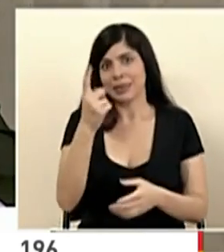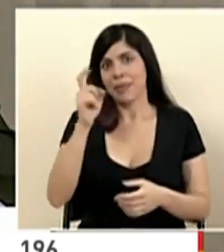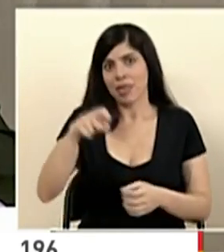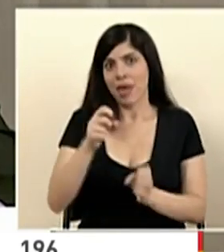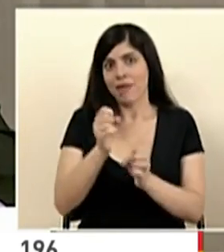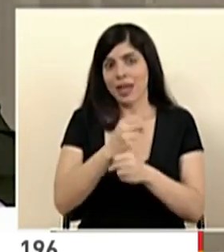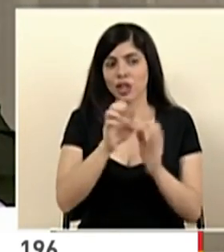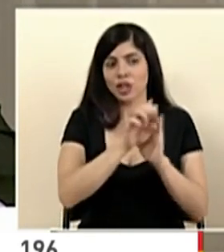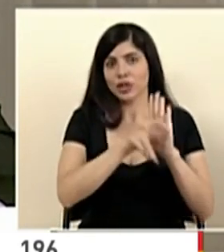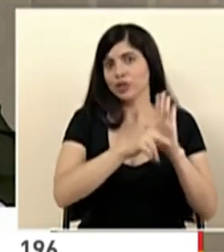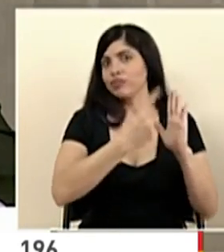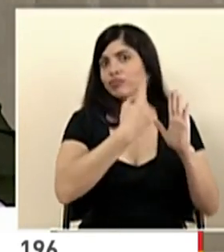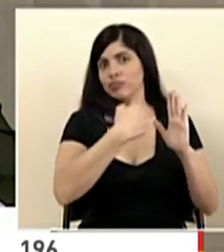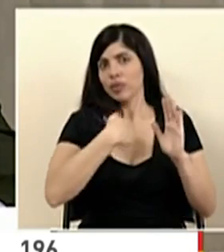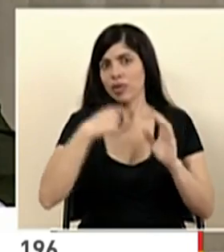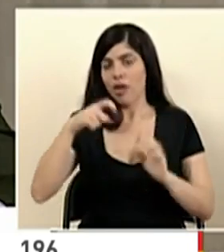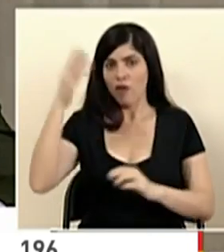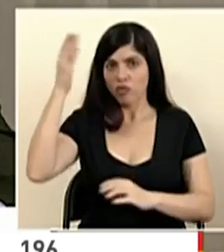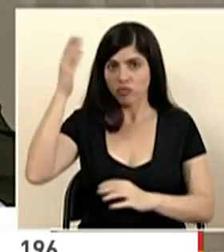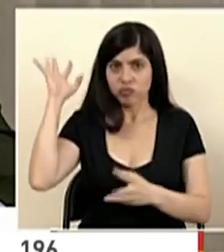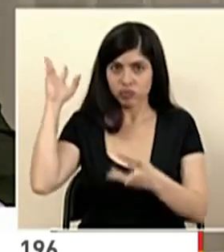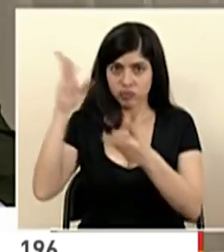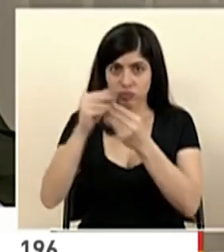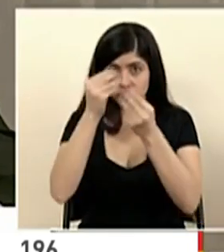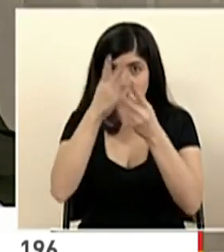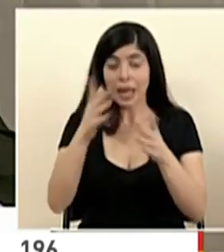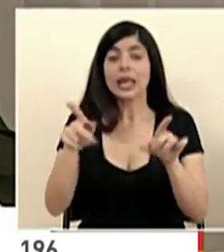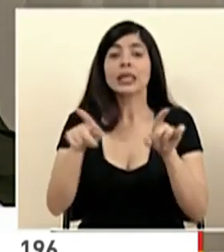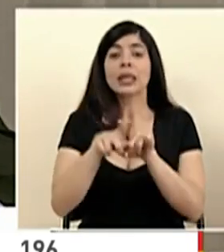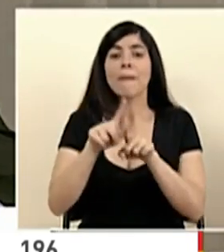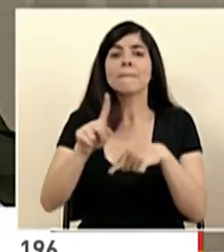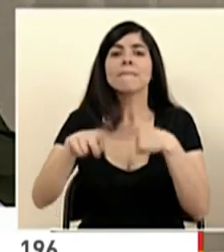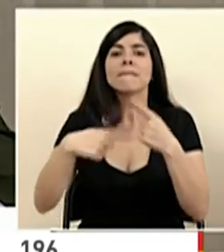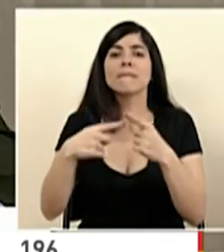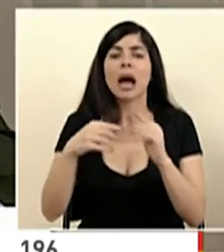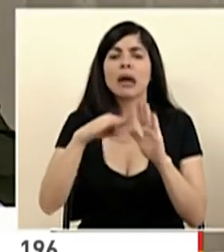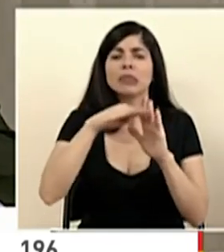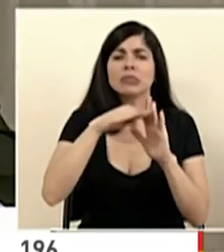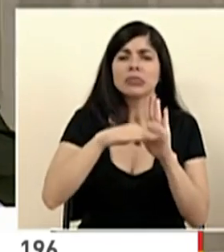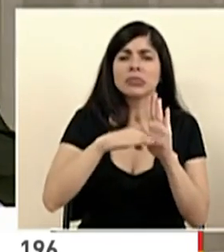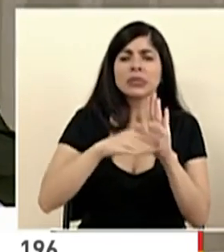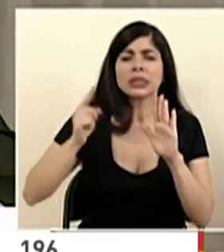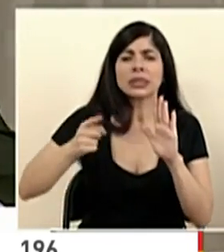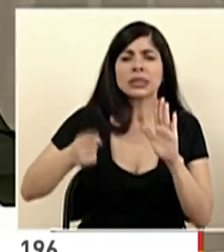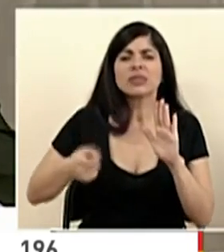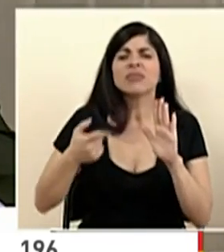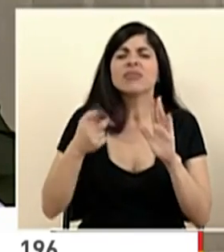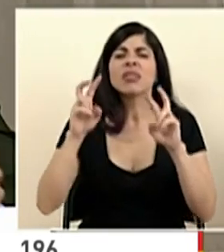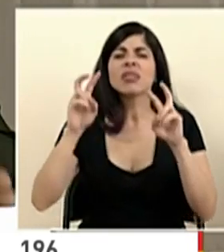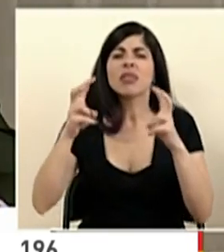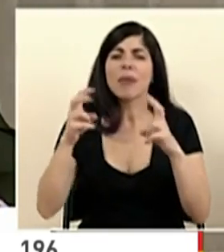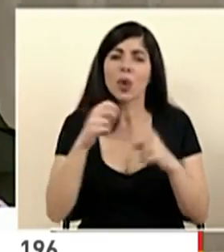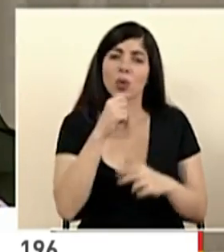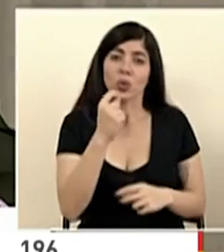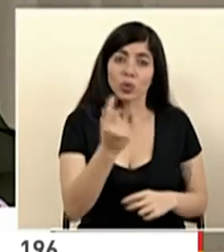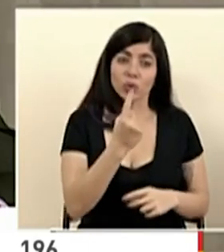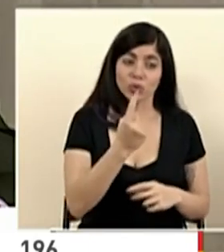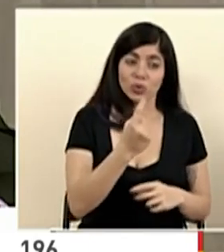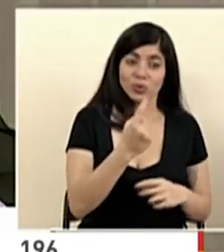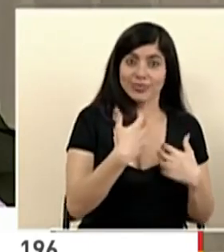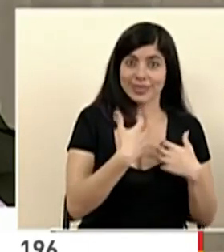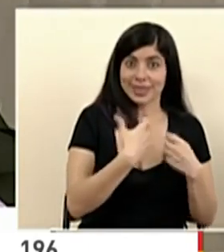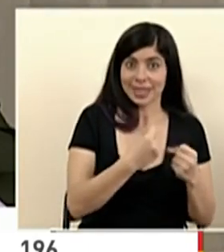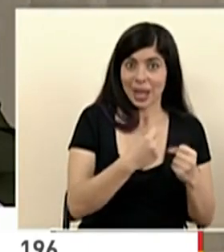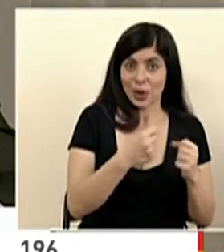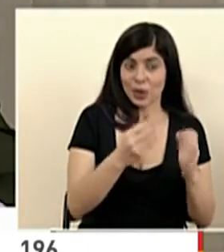constitucionalmente al país, también daré una serie de pautas en materia, ya no sólo de la